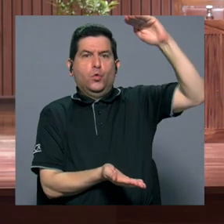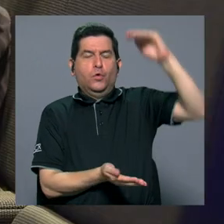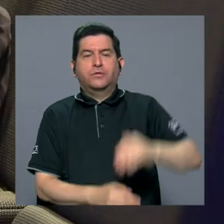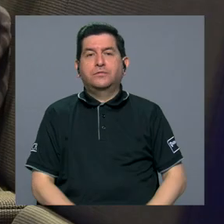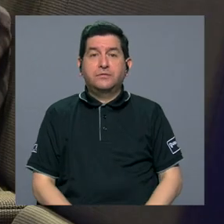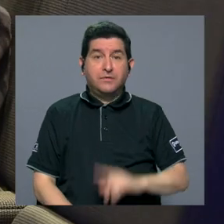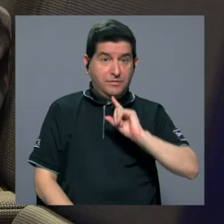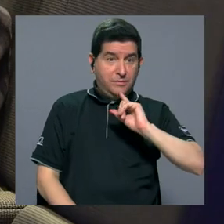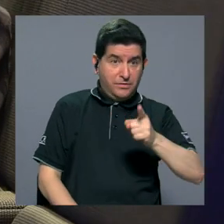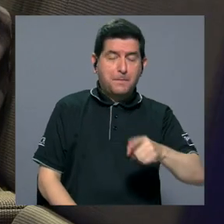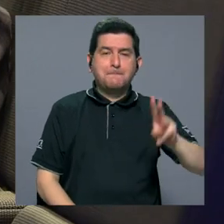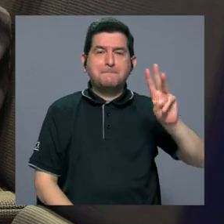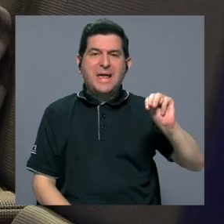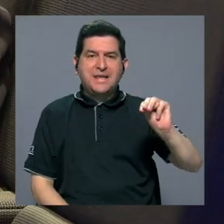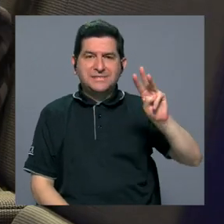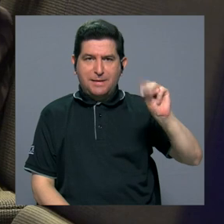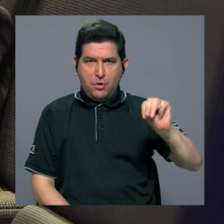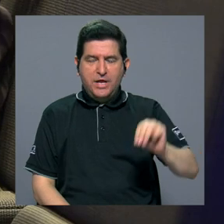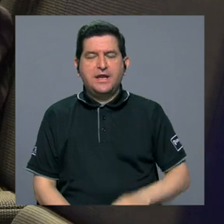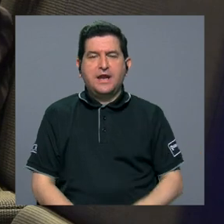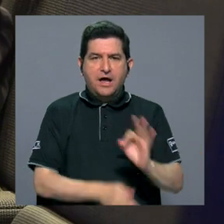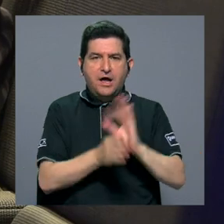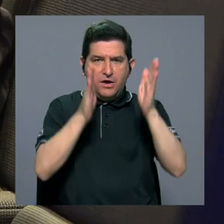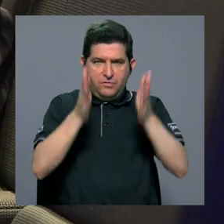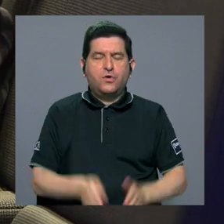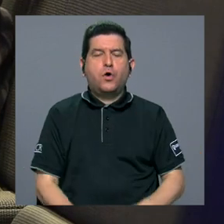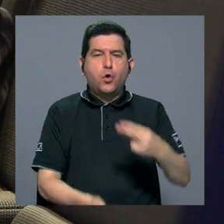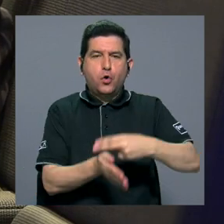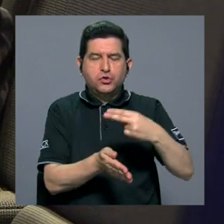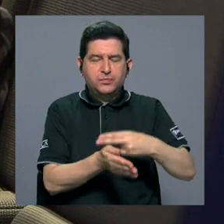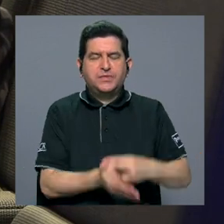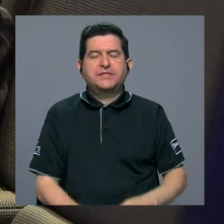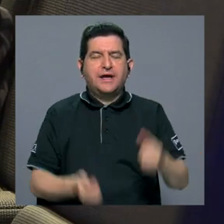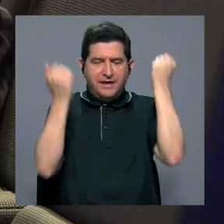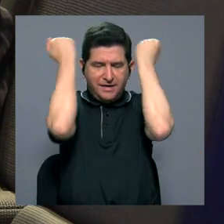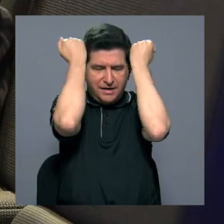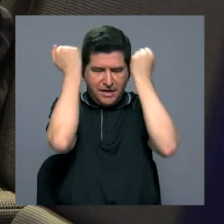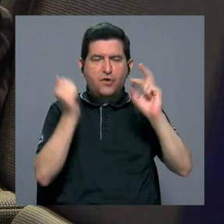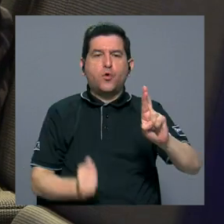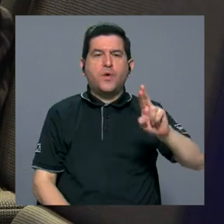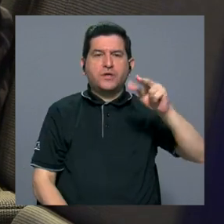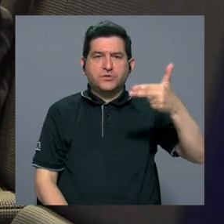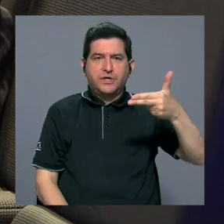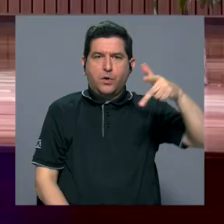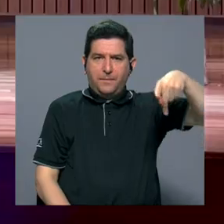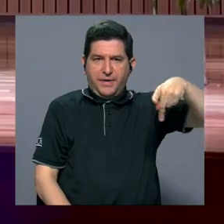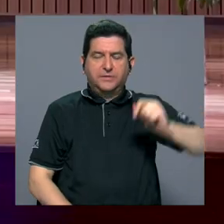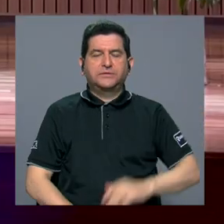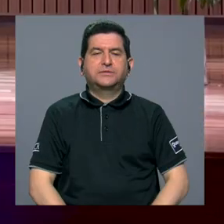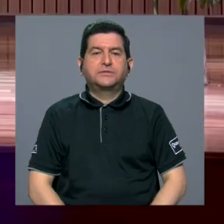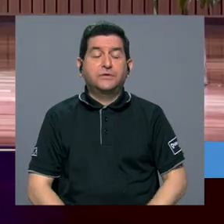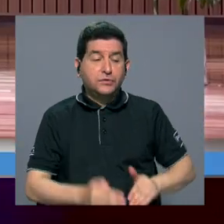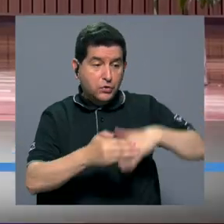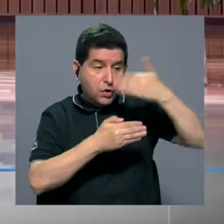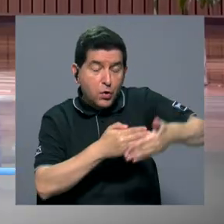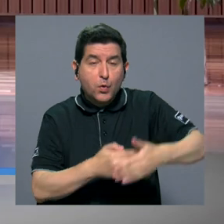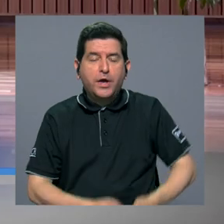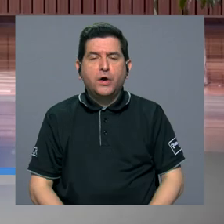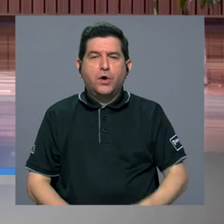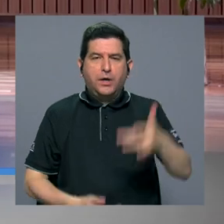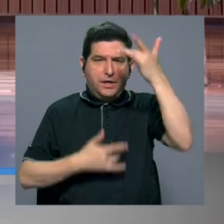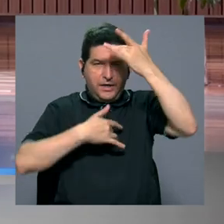así lo afirma Melisa Molina, funcionaria del hospital psiquiátrico Roberto Chacón Paut. Posterior a la pandemia,